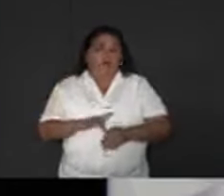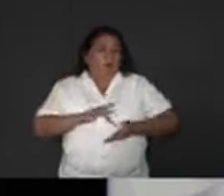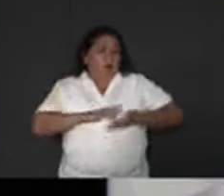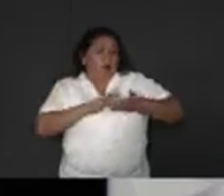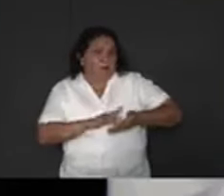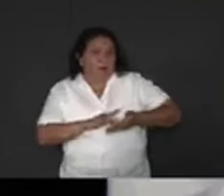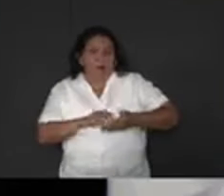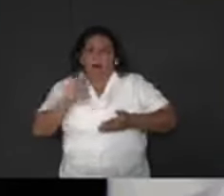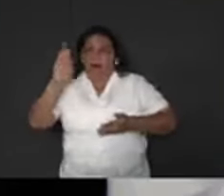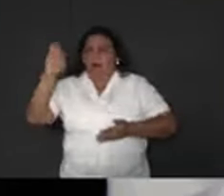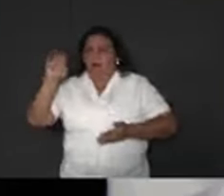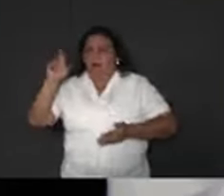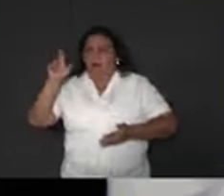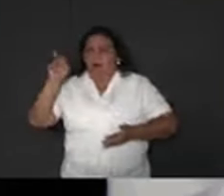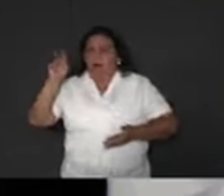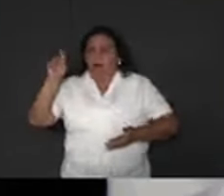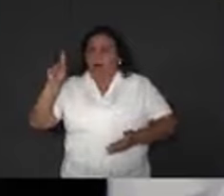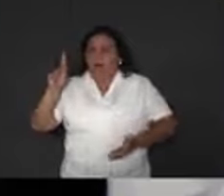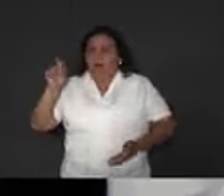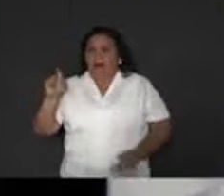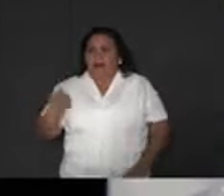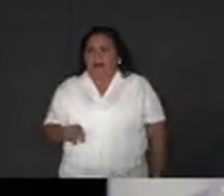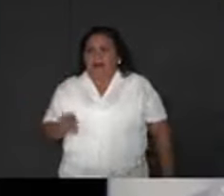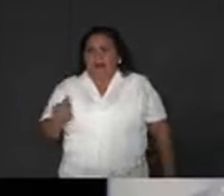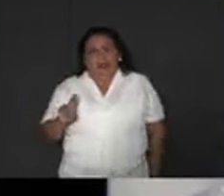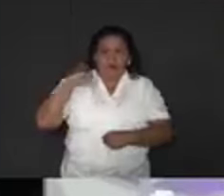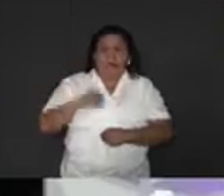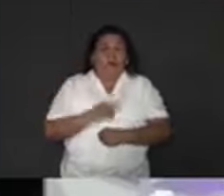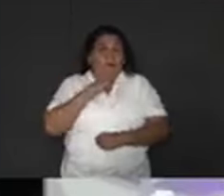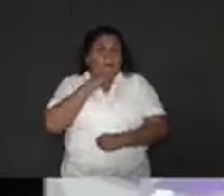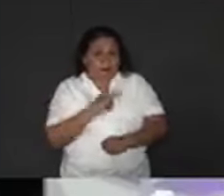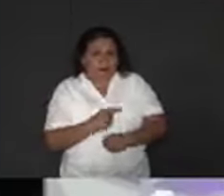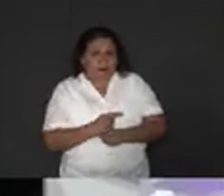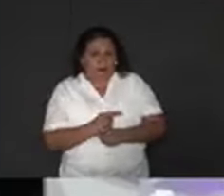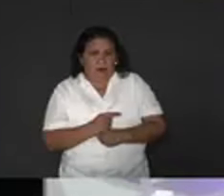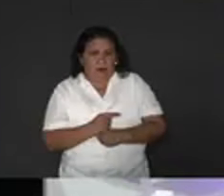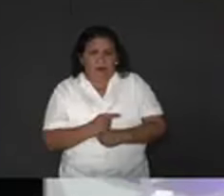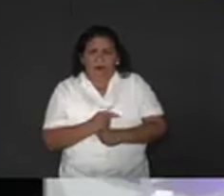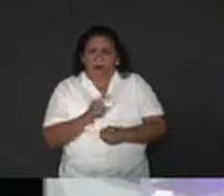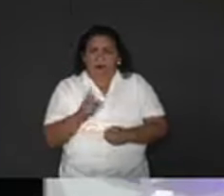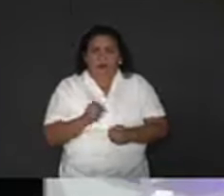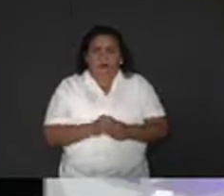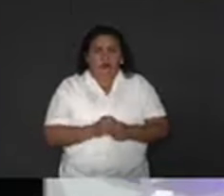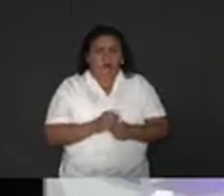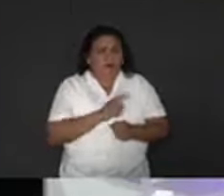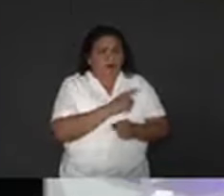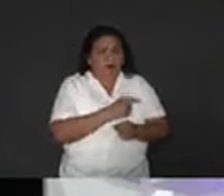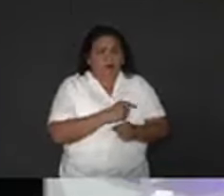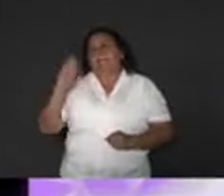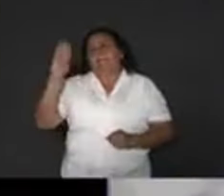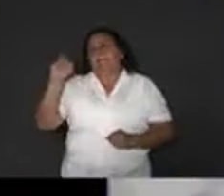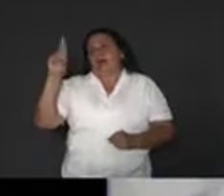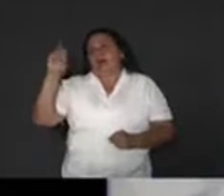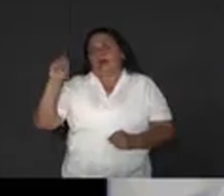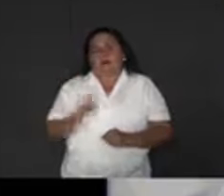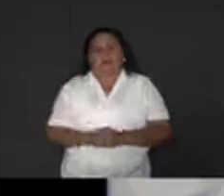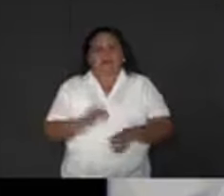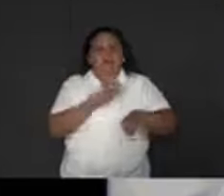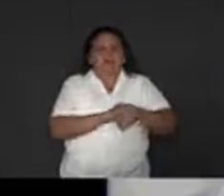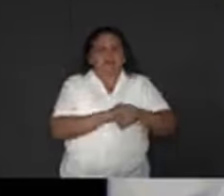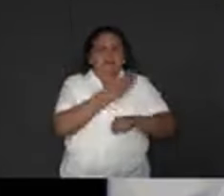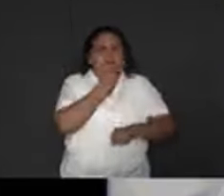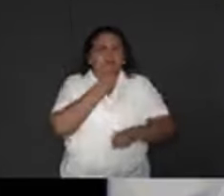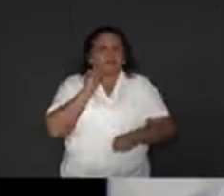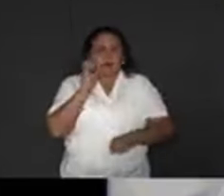Calderón. Mire qué bien, le sale la Xochitl señal. No le creas a los de siempre. Amigas y amigos,